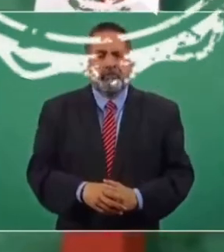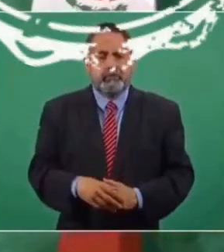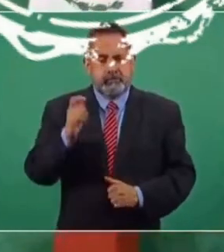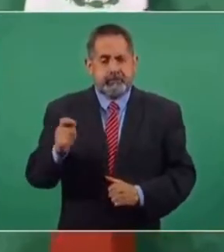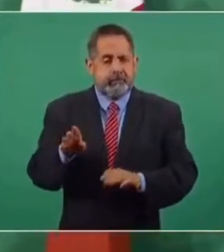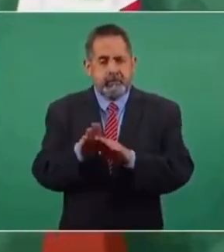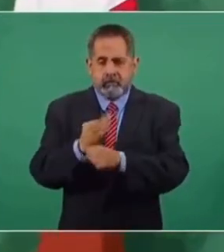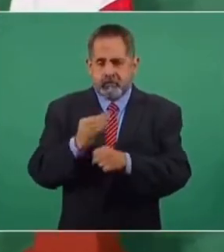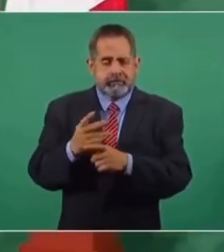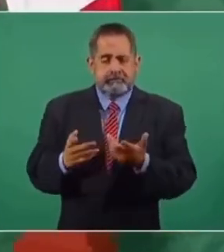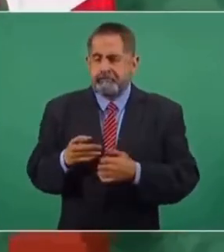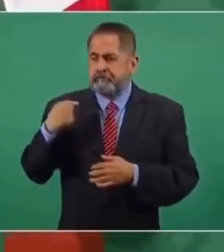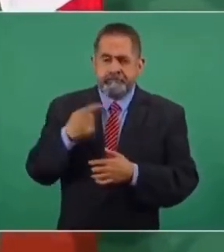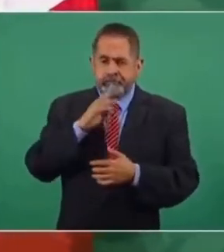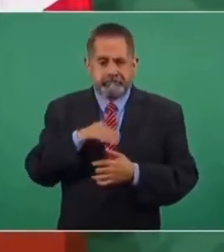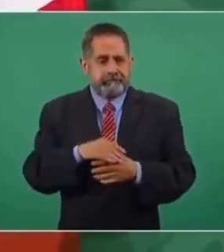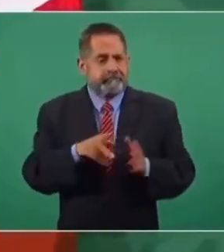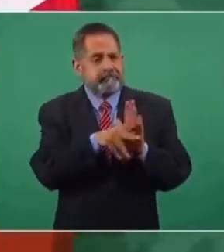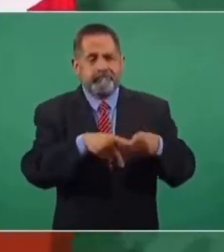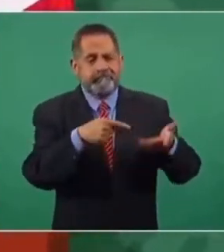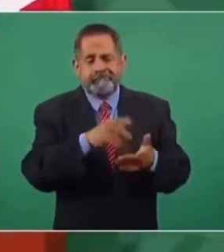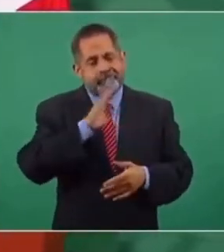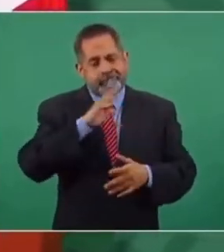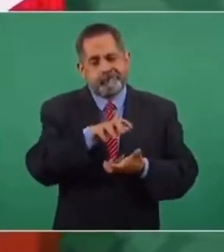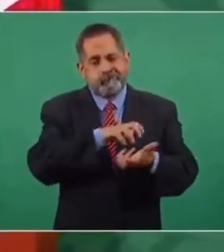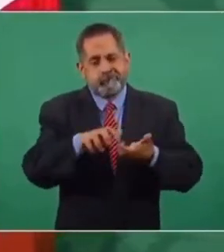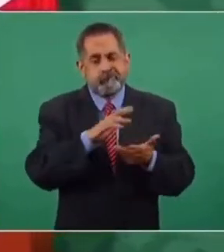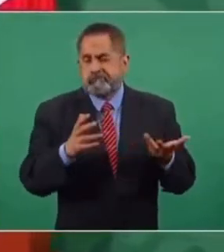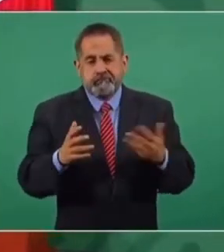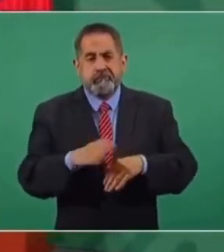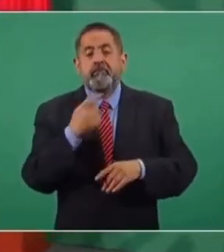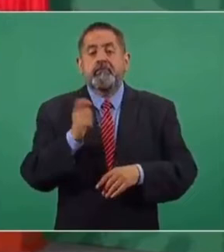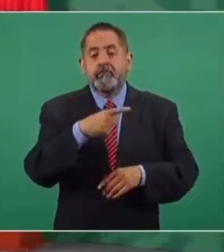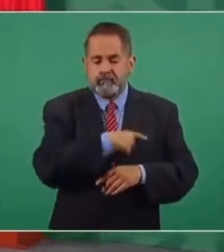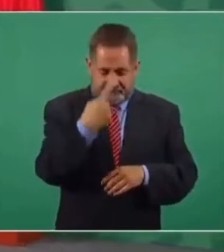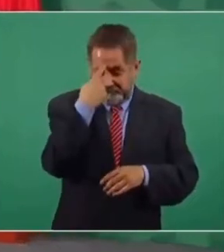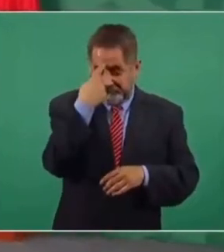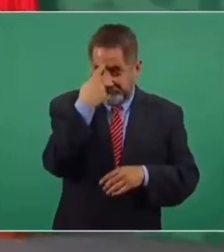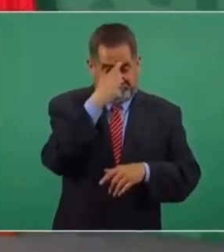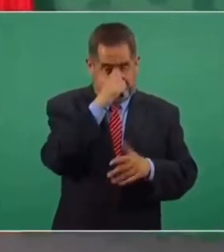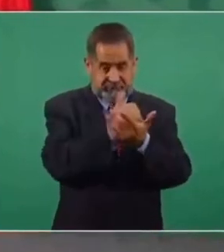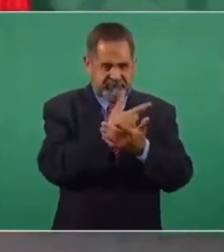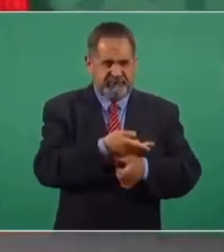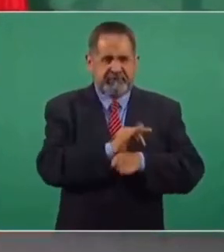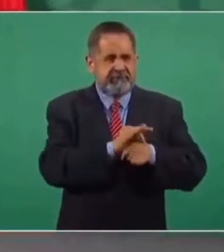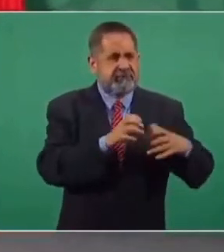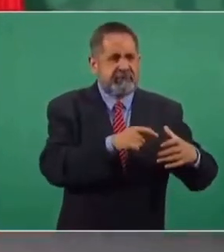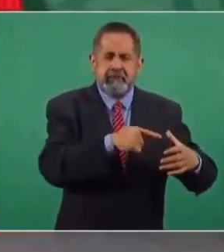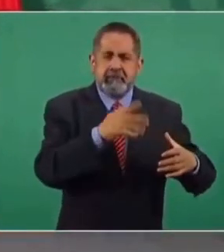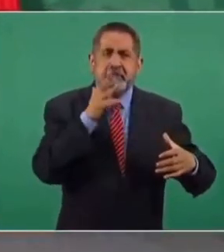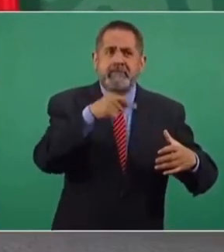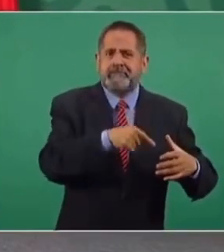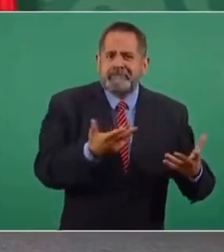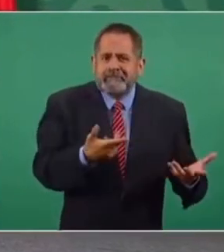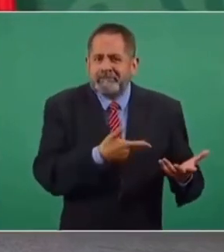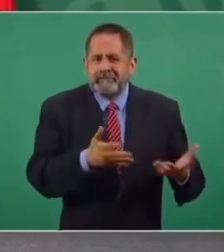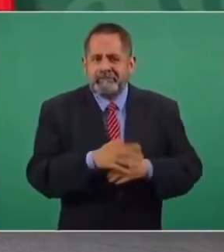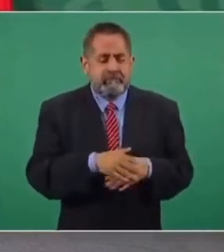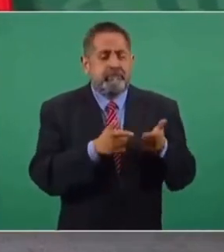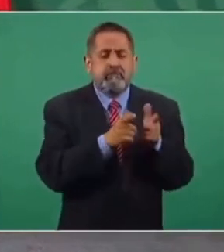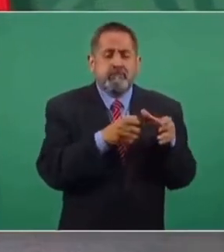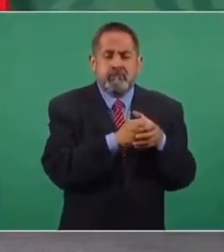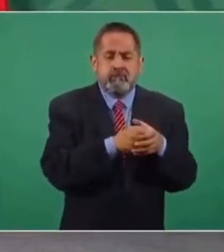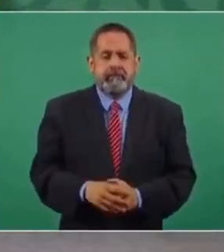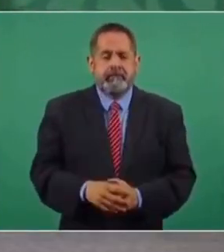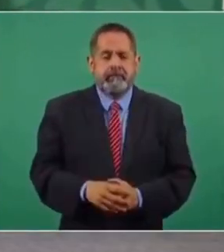Y estamos pasando un mal momento en cuanto al periodismo, porque están obstinados en defender causas de